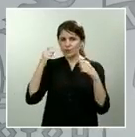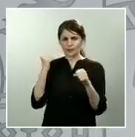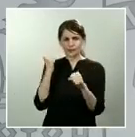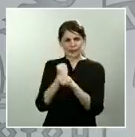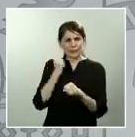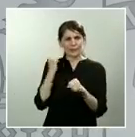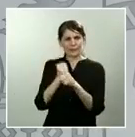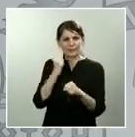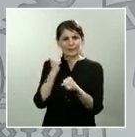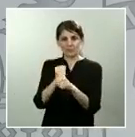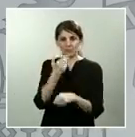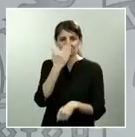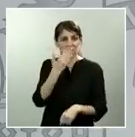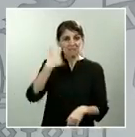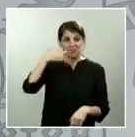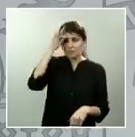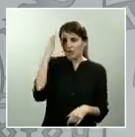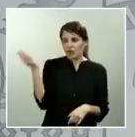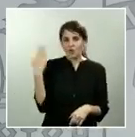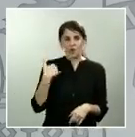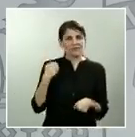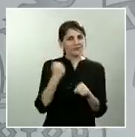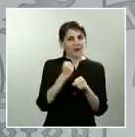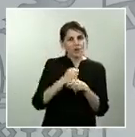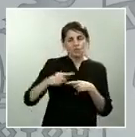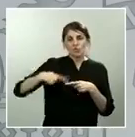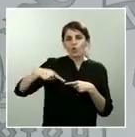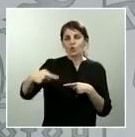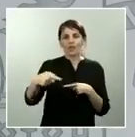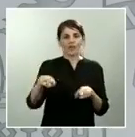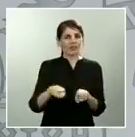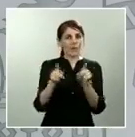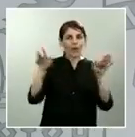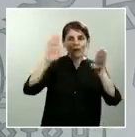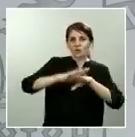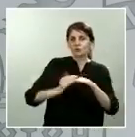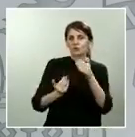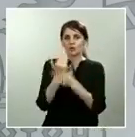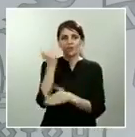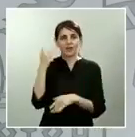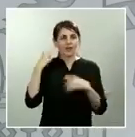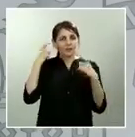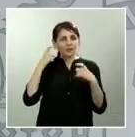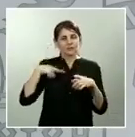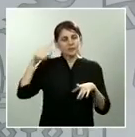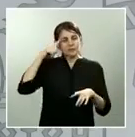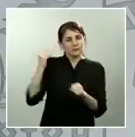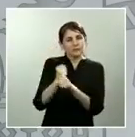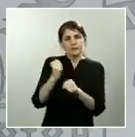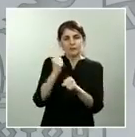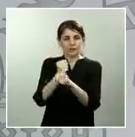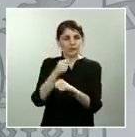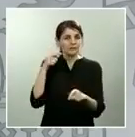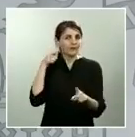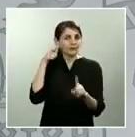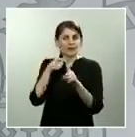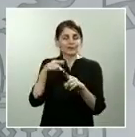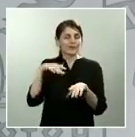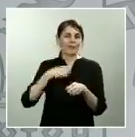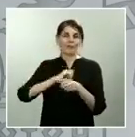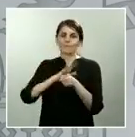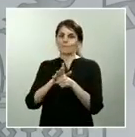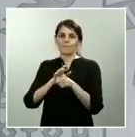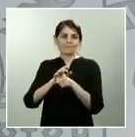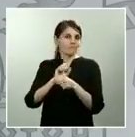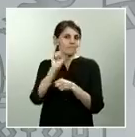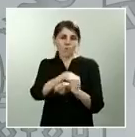noches ni días, para intentar aportar lo mejor de sí mismo para combatir la pandemia. Y, concretamente, la Guardia Civil,